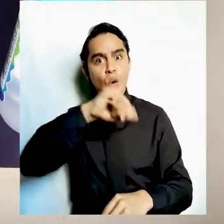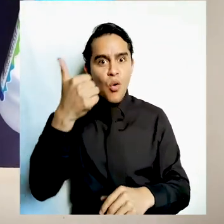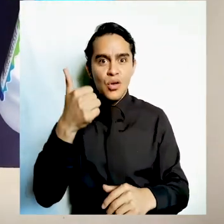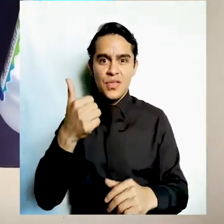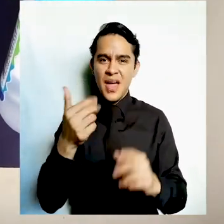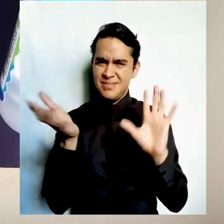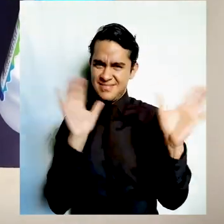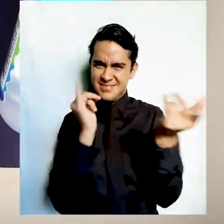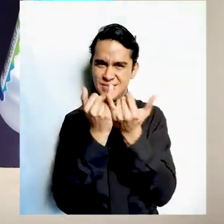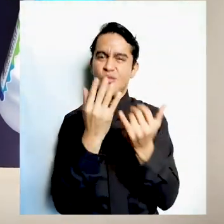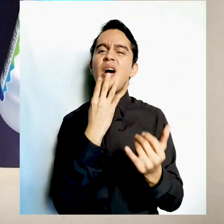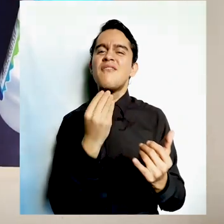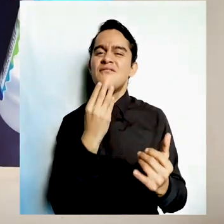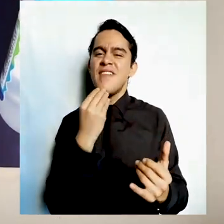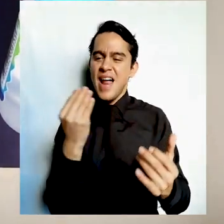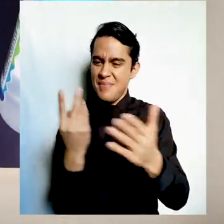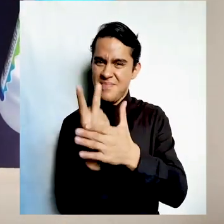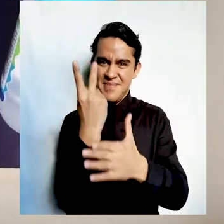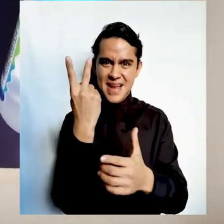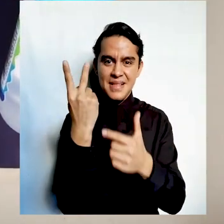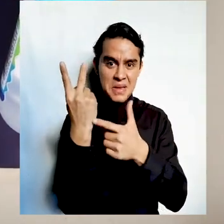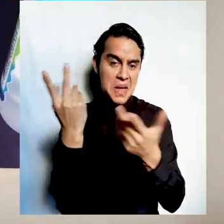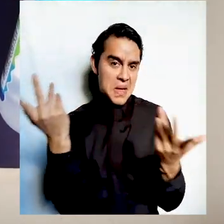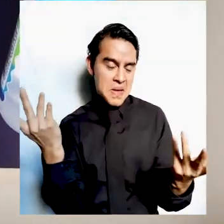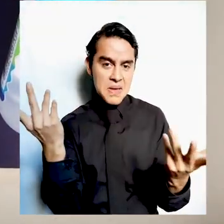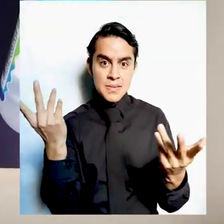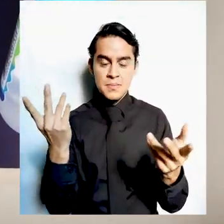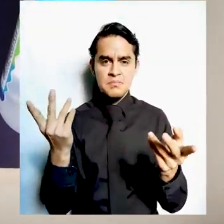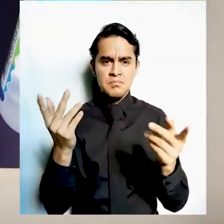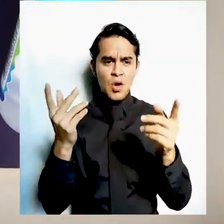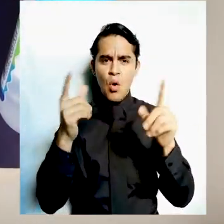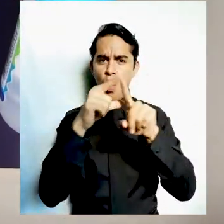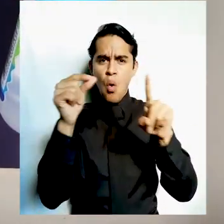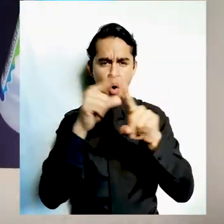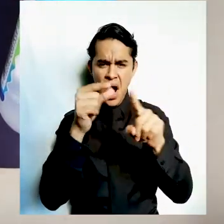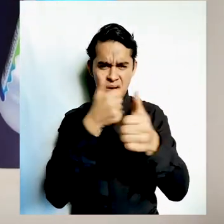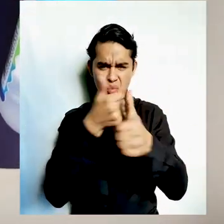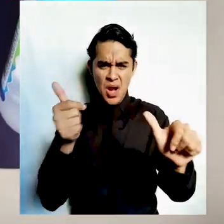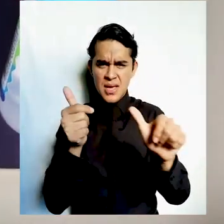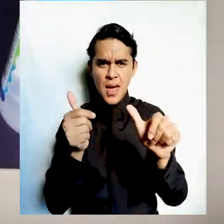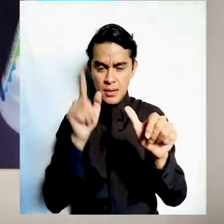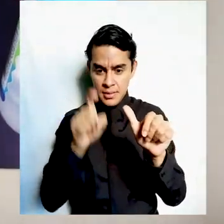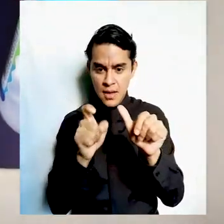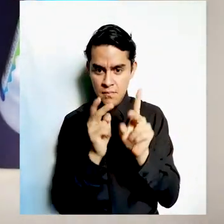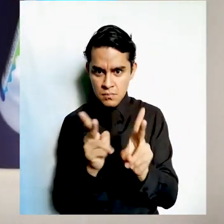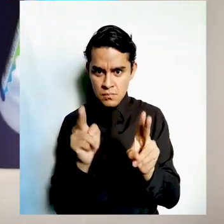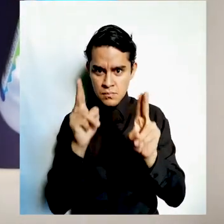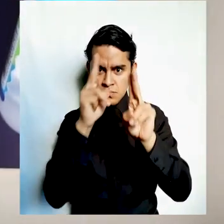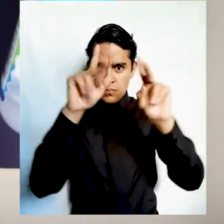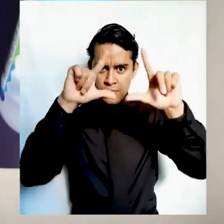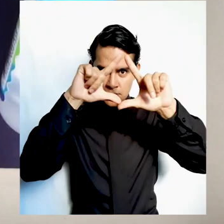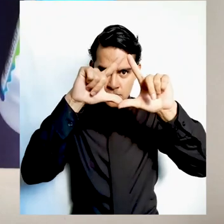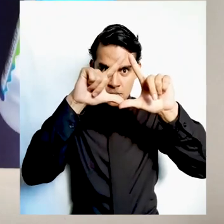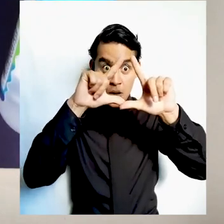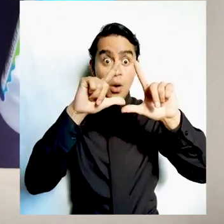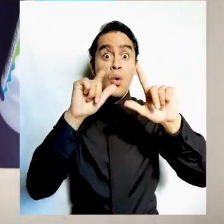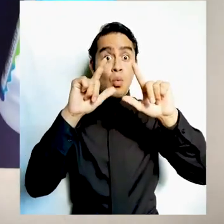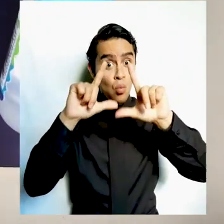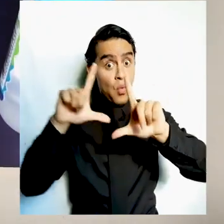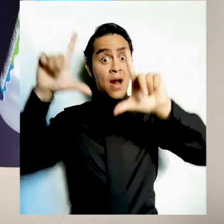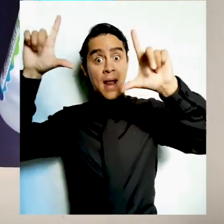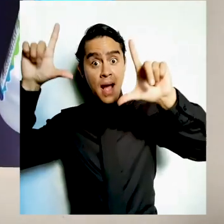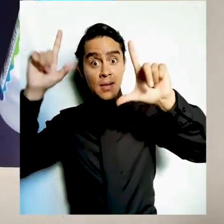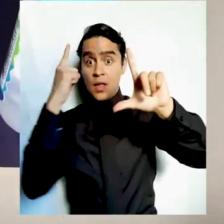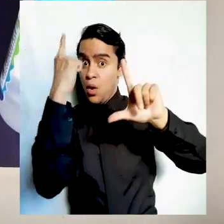adheridas en cualquier árbol dos hojas cualquiera recortadas en forma de triángulo una más pequeña que la otra